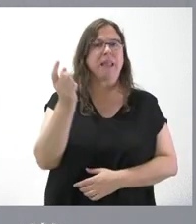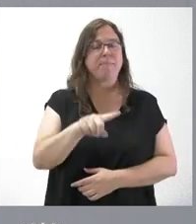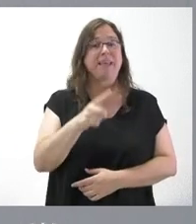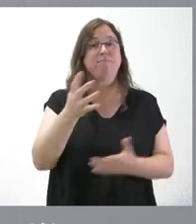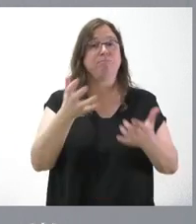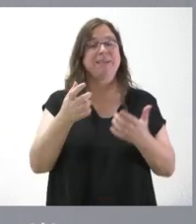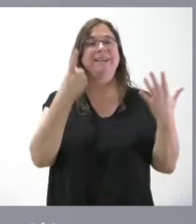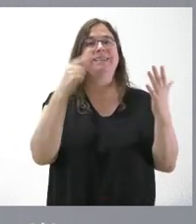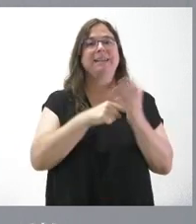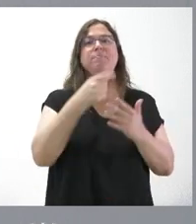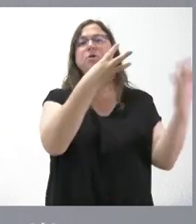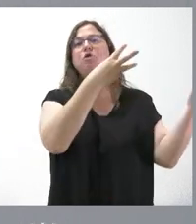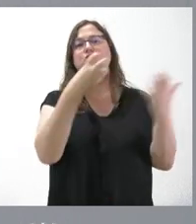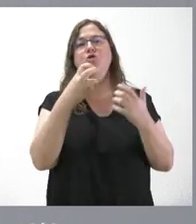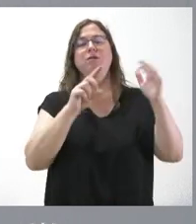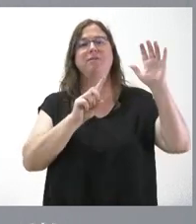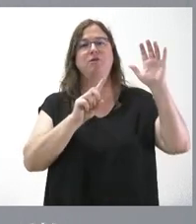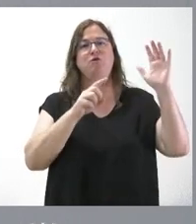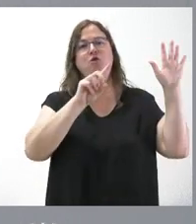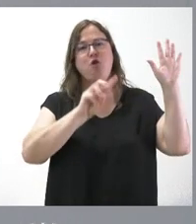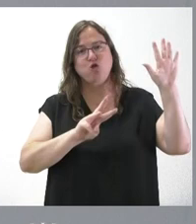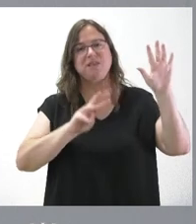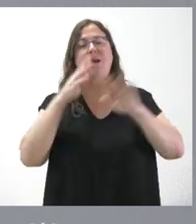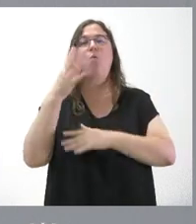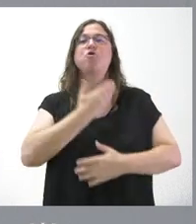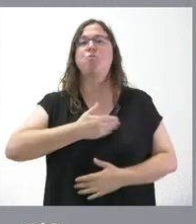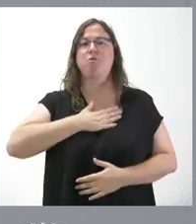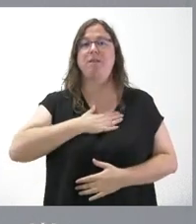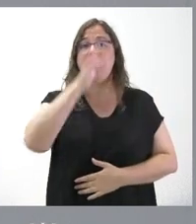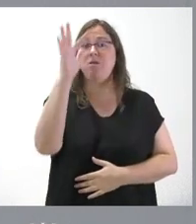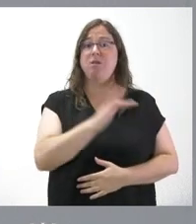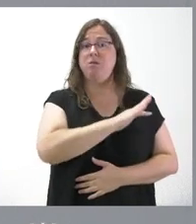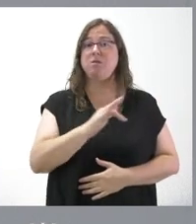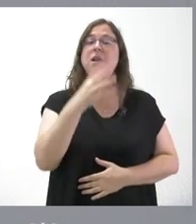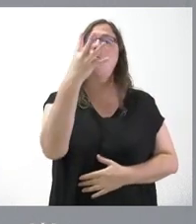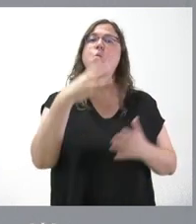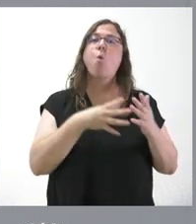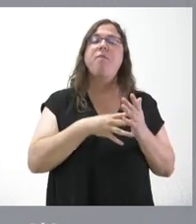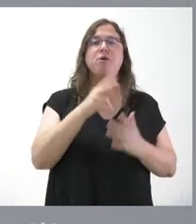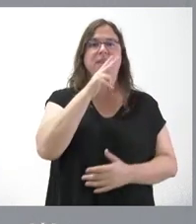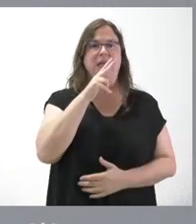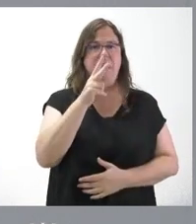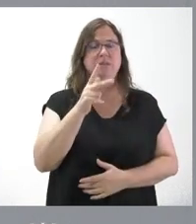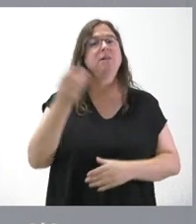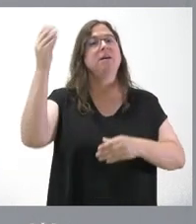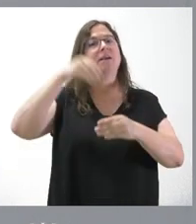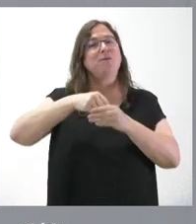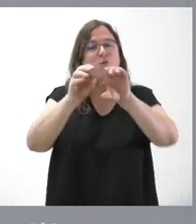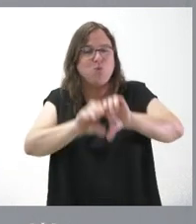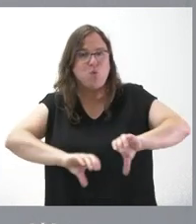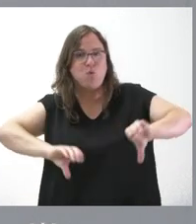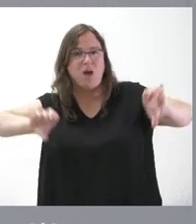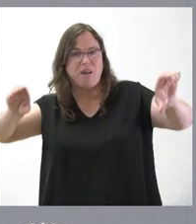.884 propietarios con una superficie total de más de 4.000 hectáreas. Incluye la instalación de una tubería de